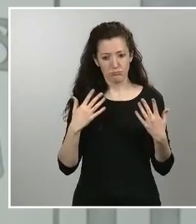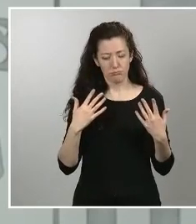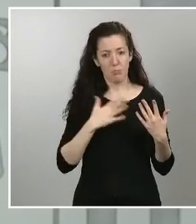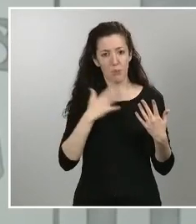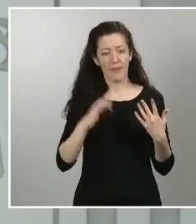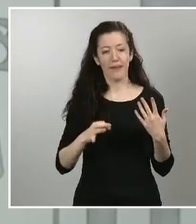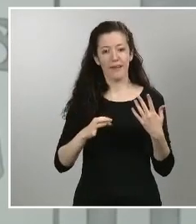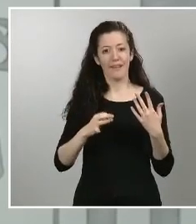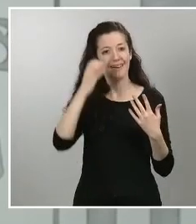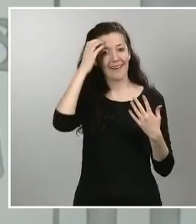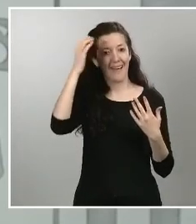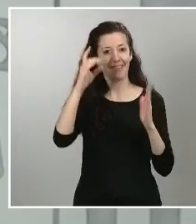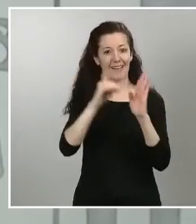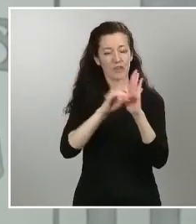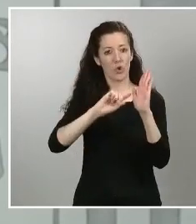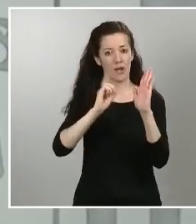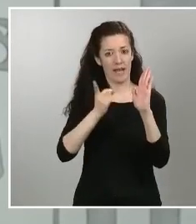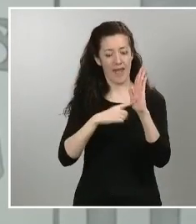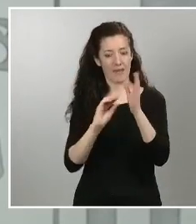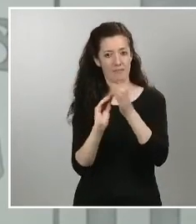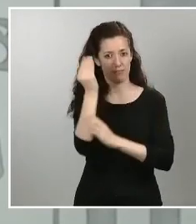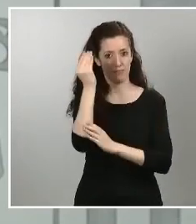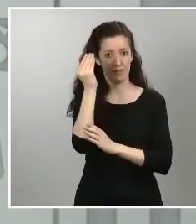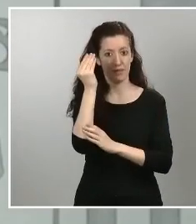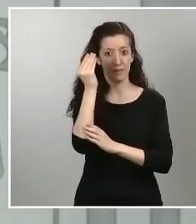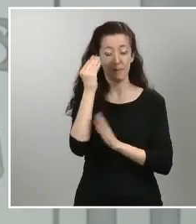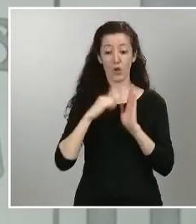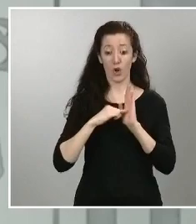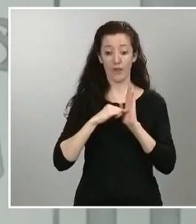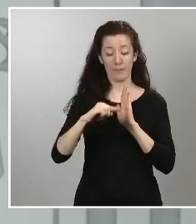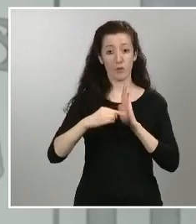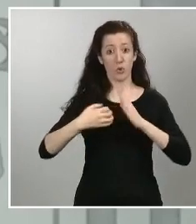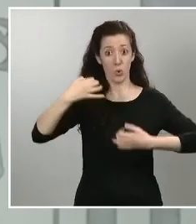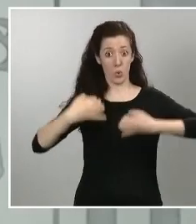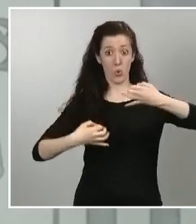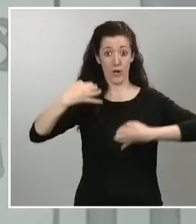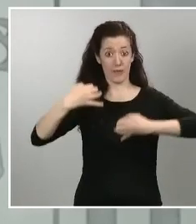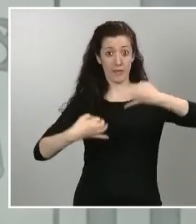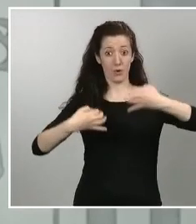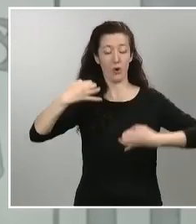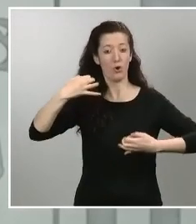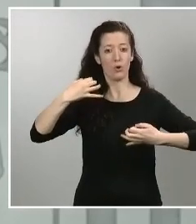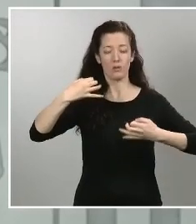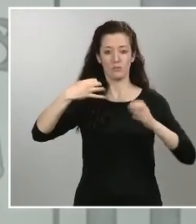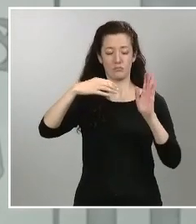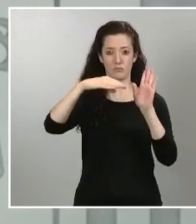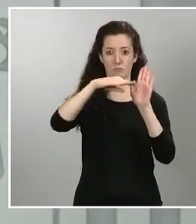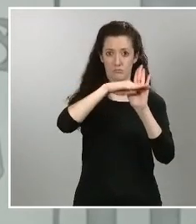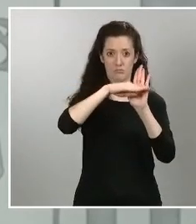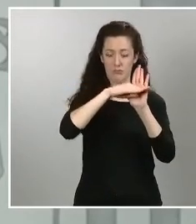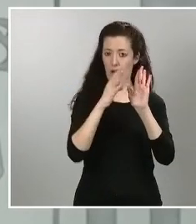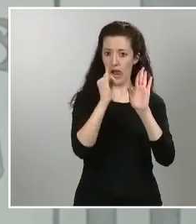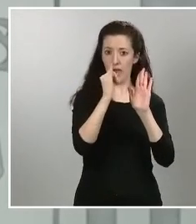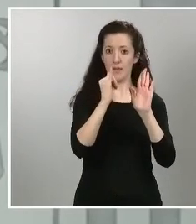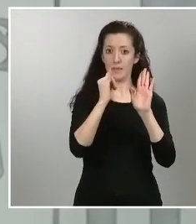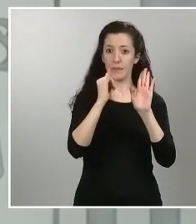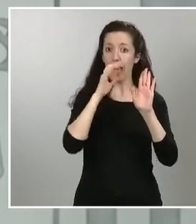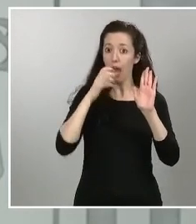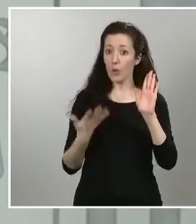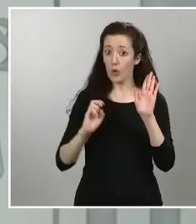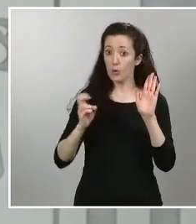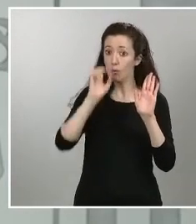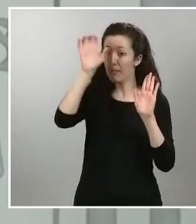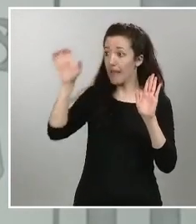inédita en el ordenamiento jurídico que en ningún país en este momento de nuestro entorno la ha adoptado por tanto seguimos